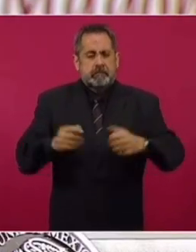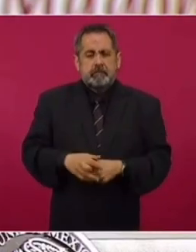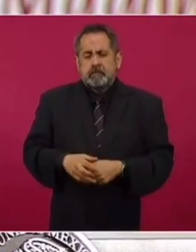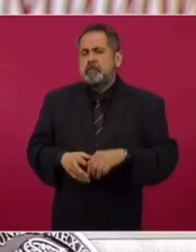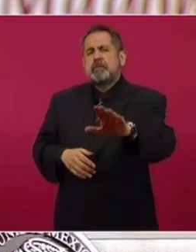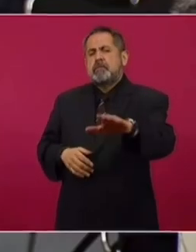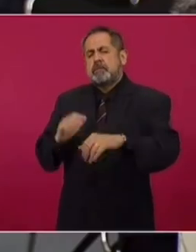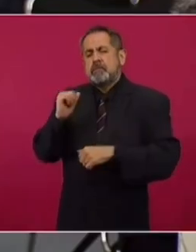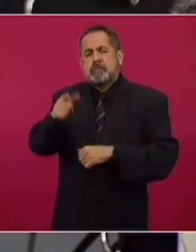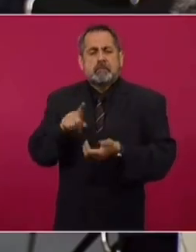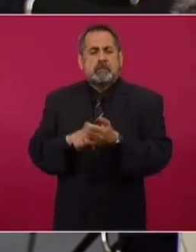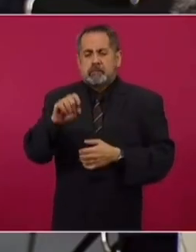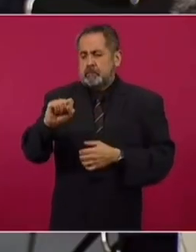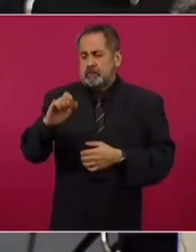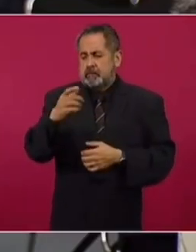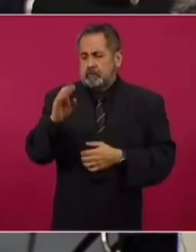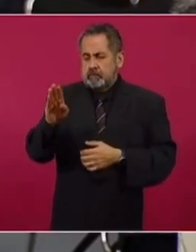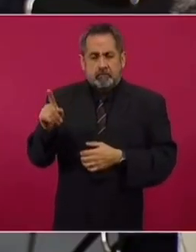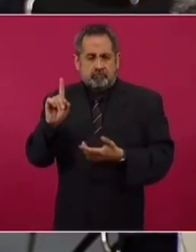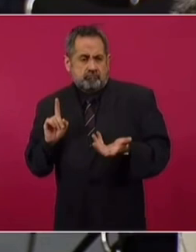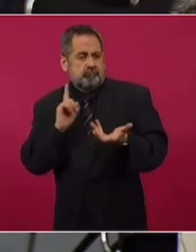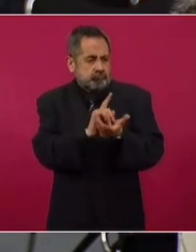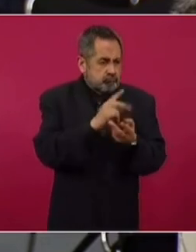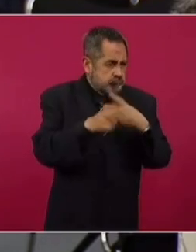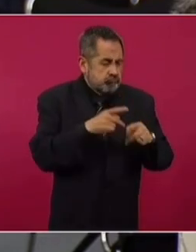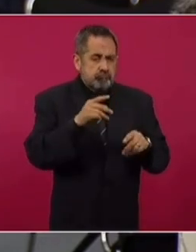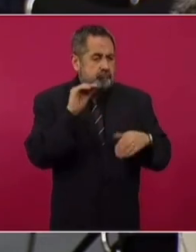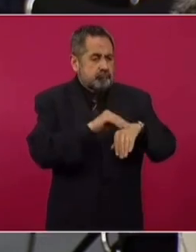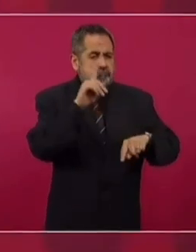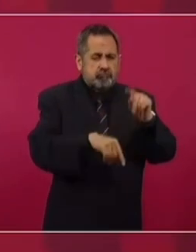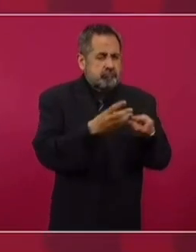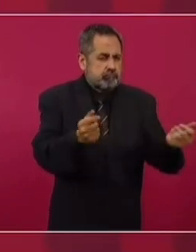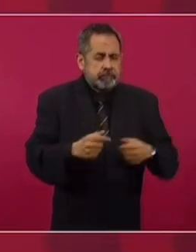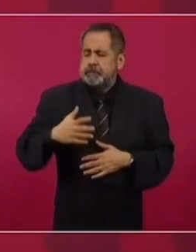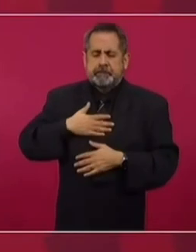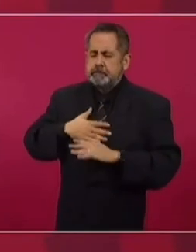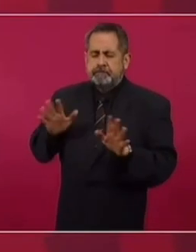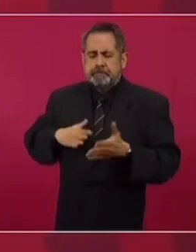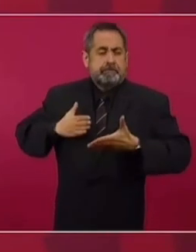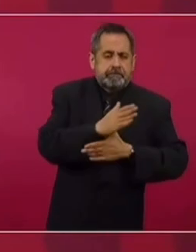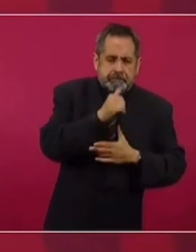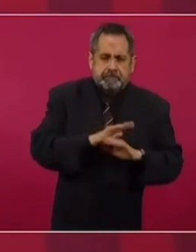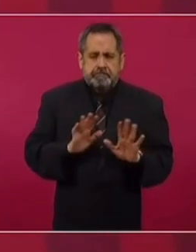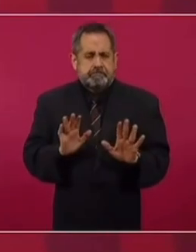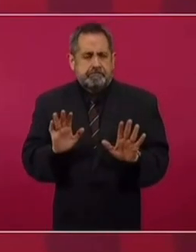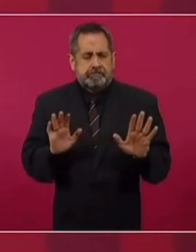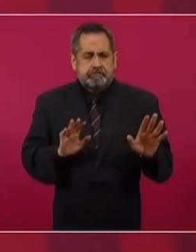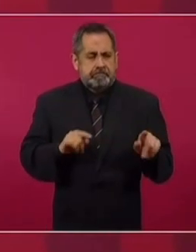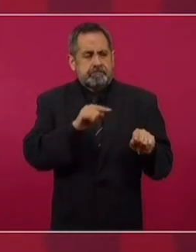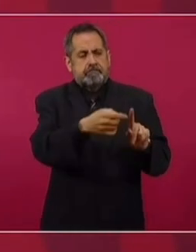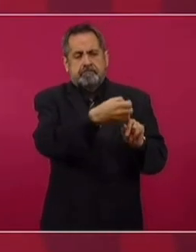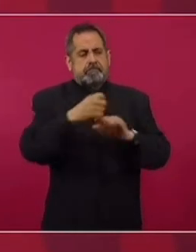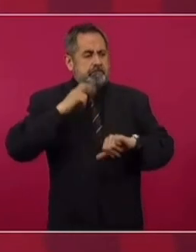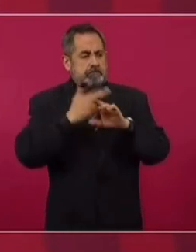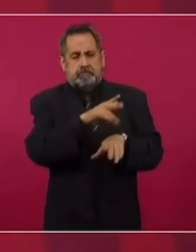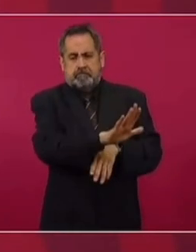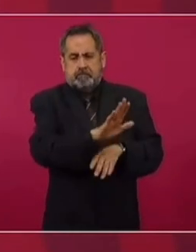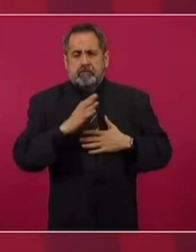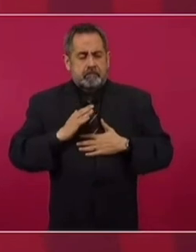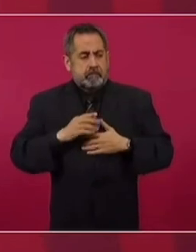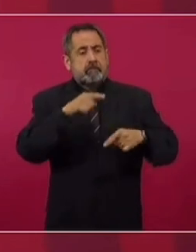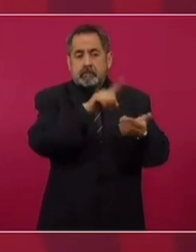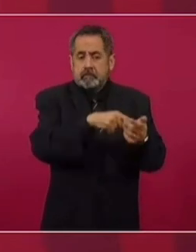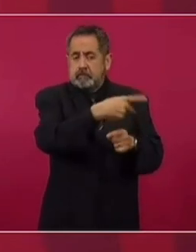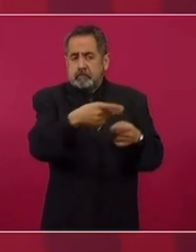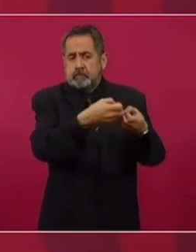¿Hay alguna participación por parte de la Secretaría de Gobernación para poner fin a esta problemática? No, Nosotros somos respetuosos, ellos tienen unos órganos de gobierno y es en el seno de esos